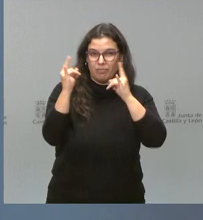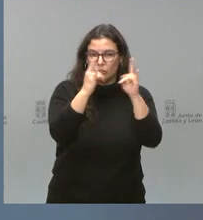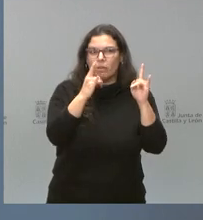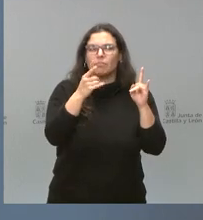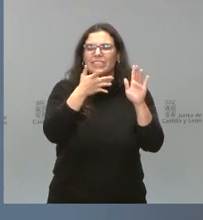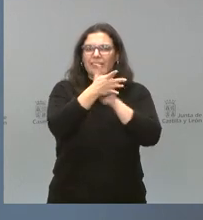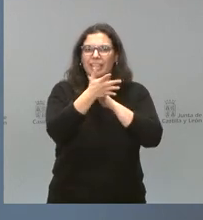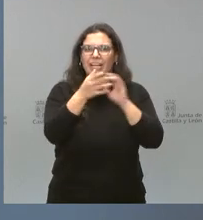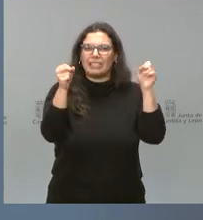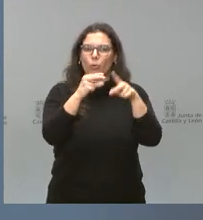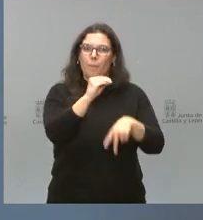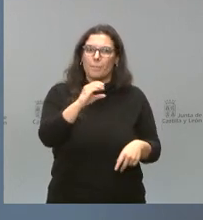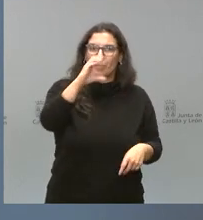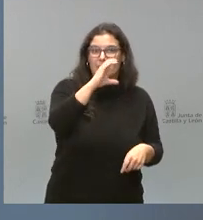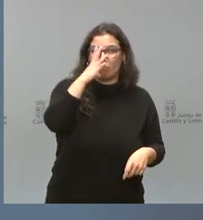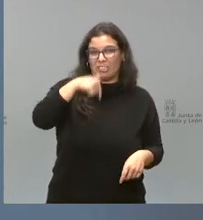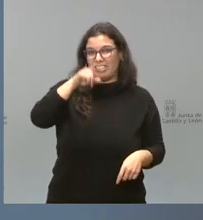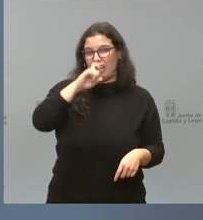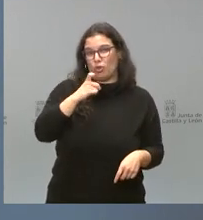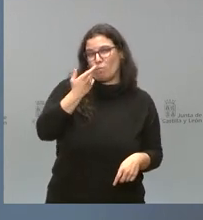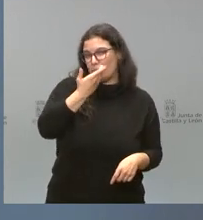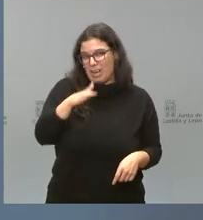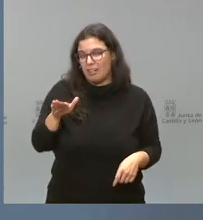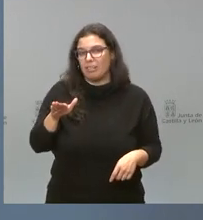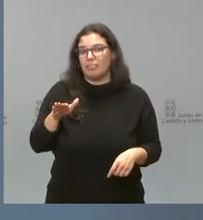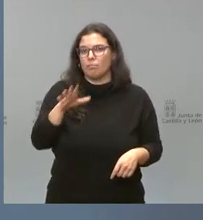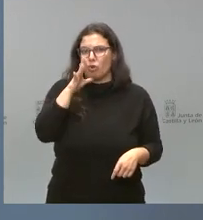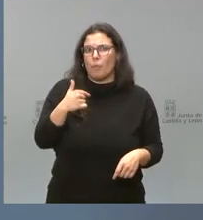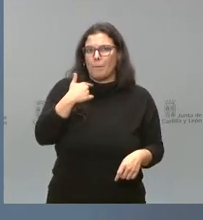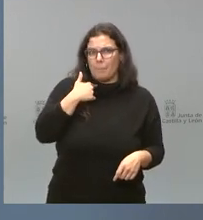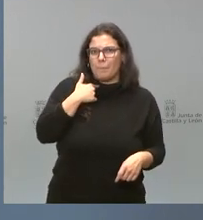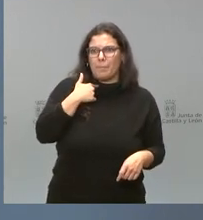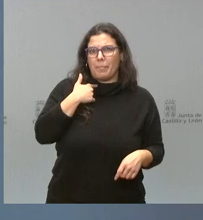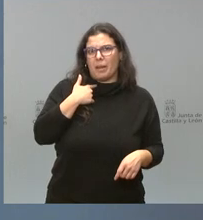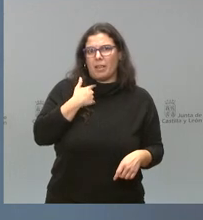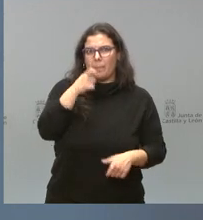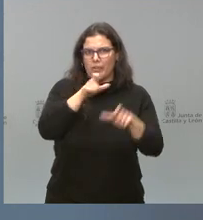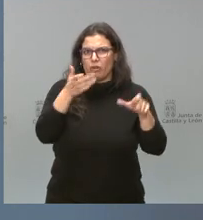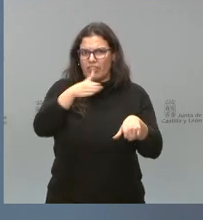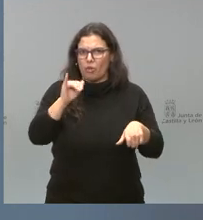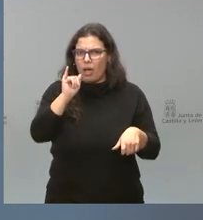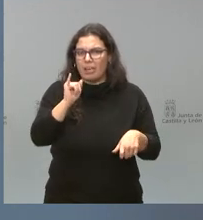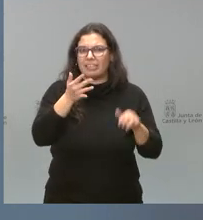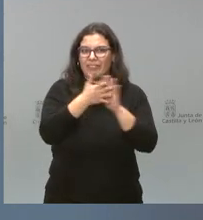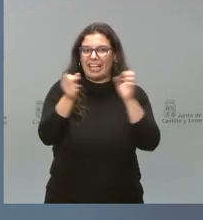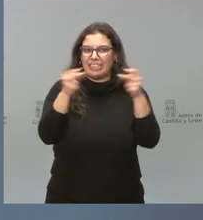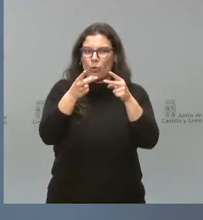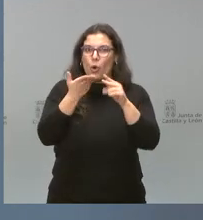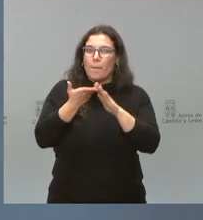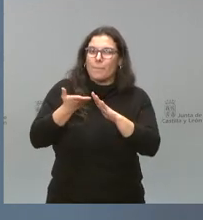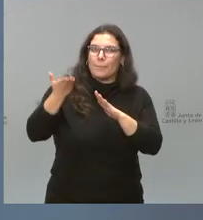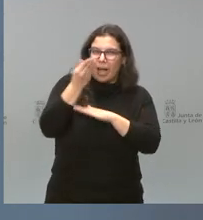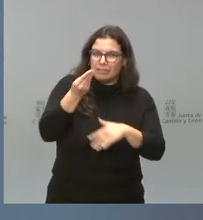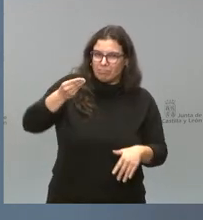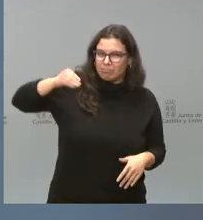incremento, casi un mal año a efectos de pérdida de vidas humanas, no sé si eso supone algún incremento sustancial de lo que es